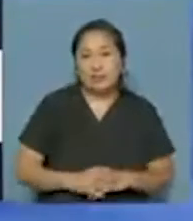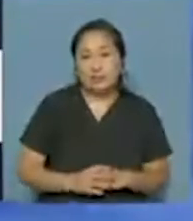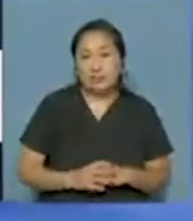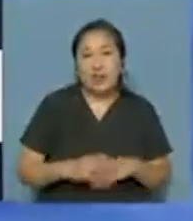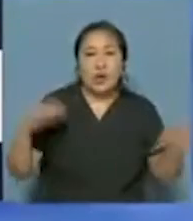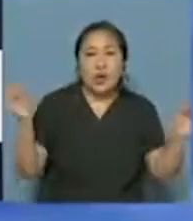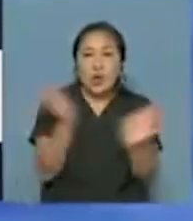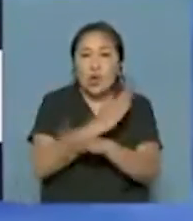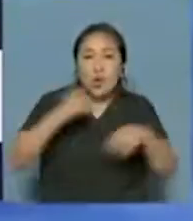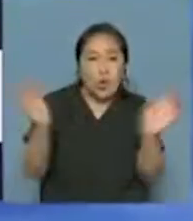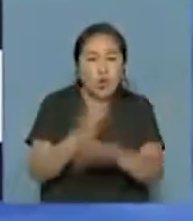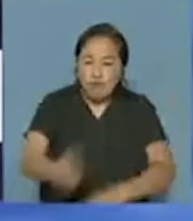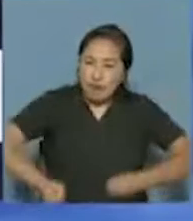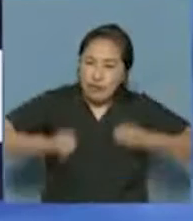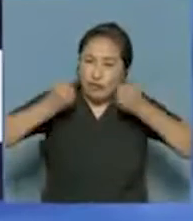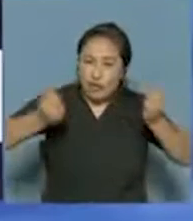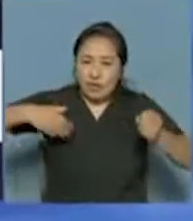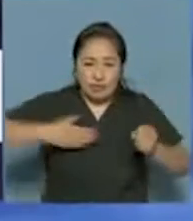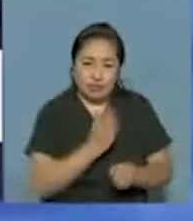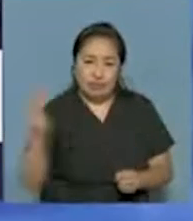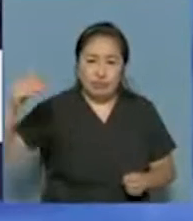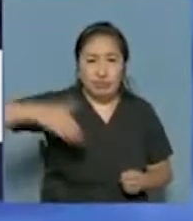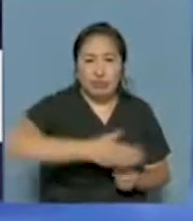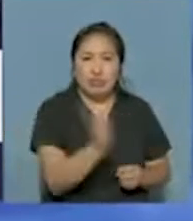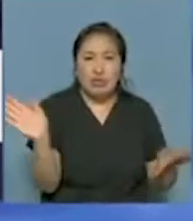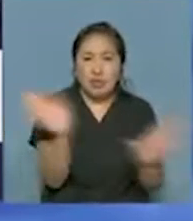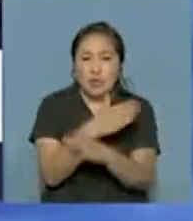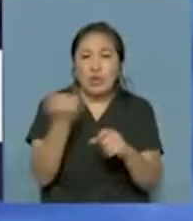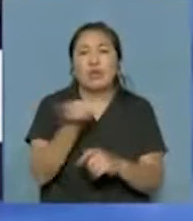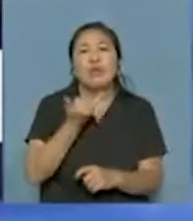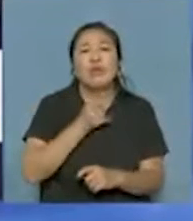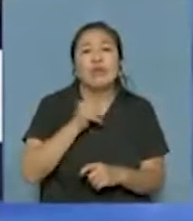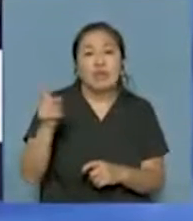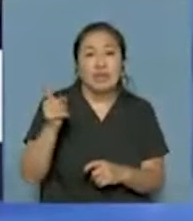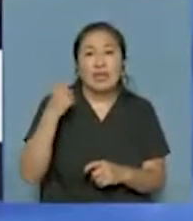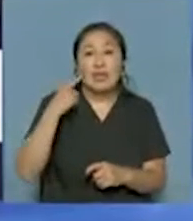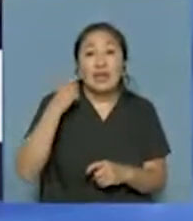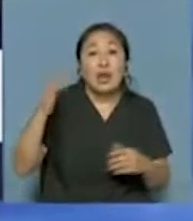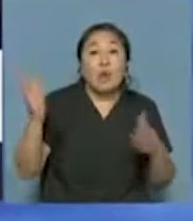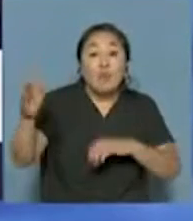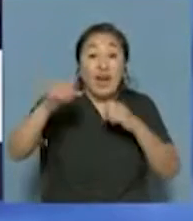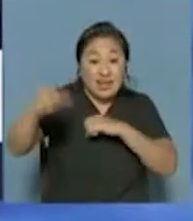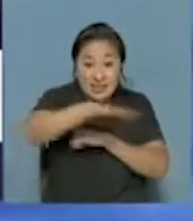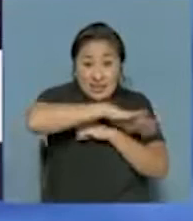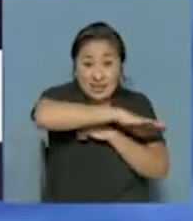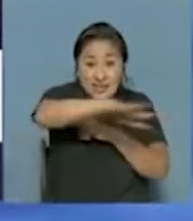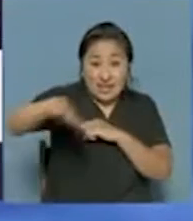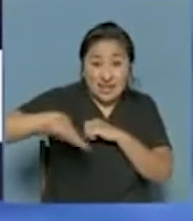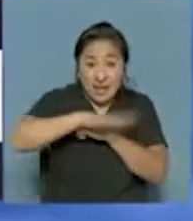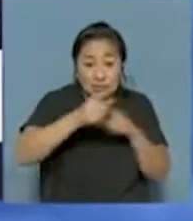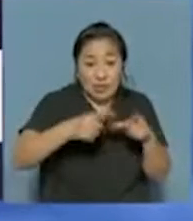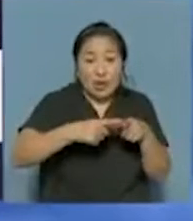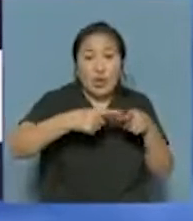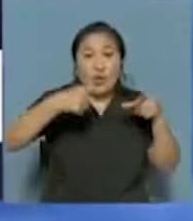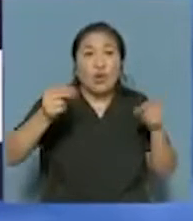con vientos huracanados, atravesando toda la zona de lo que es la producción nuestra, provocando